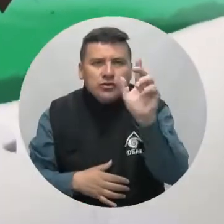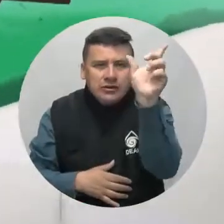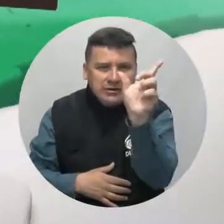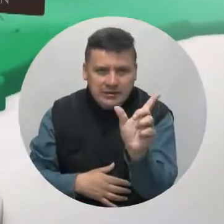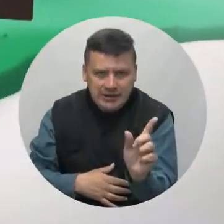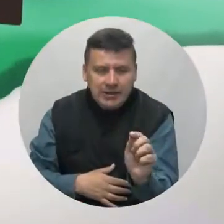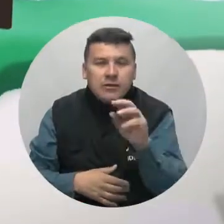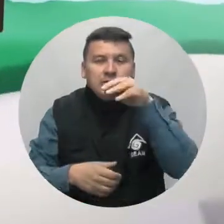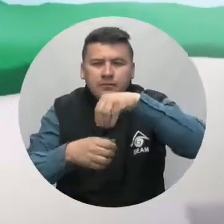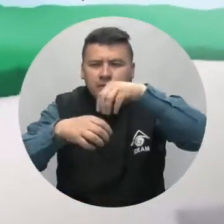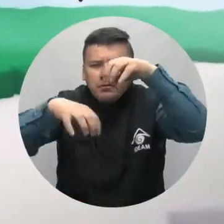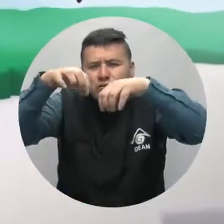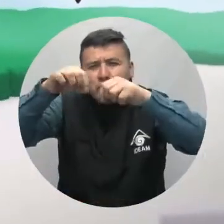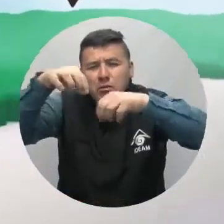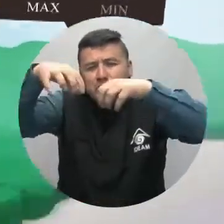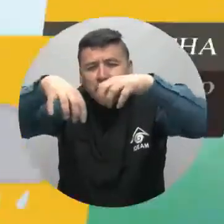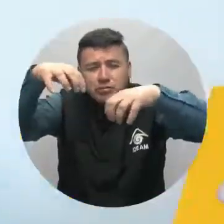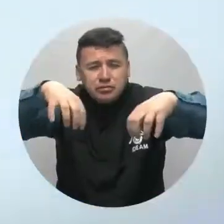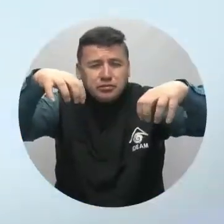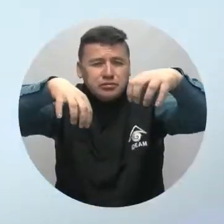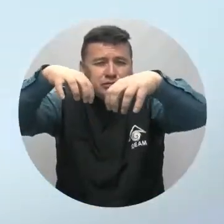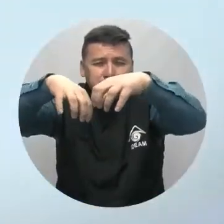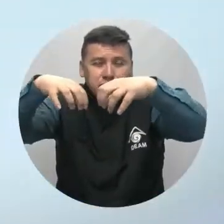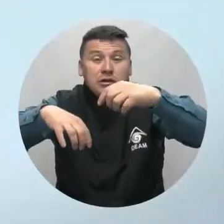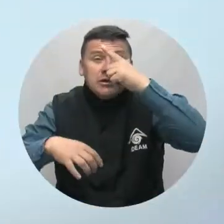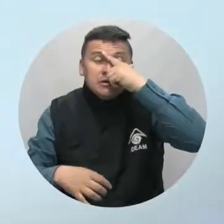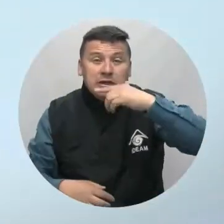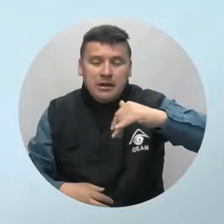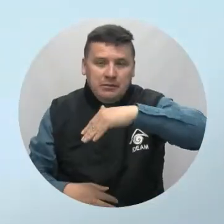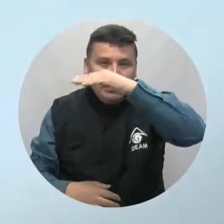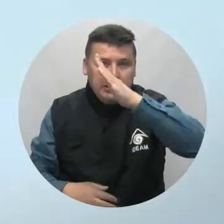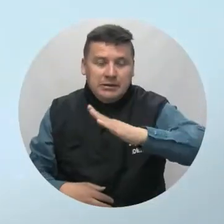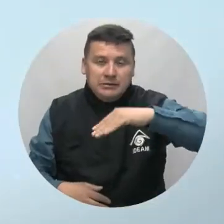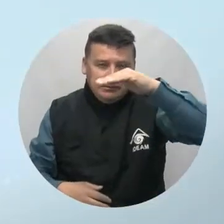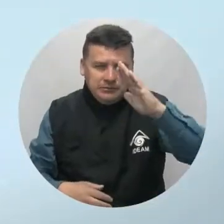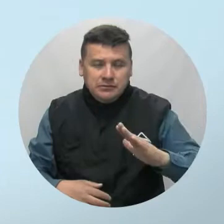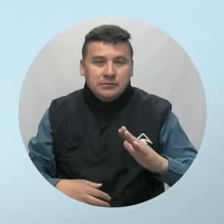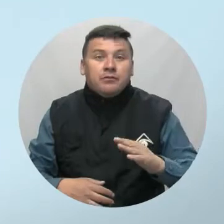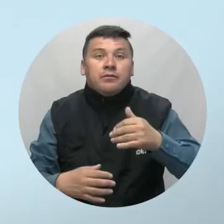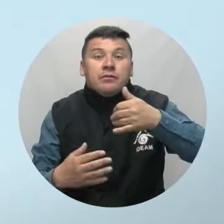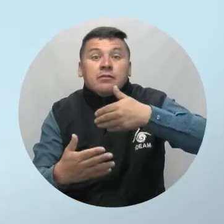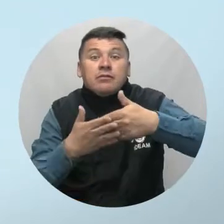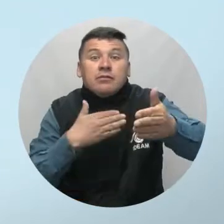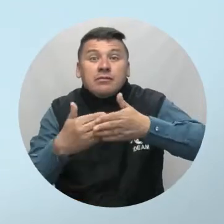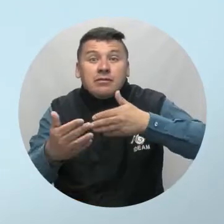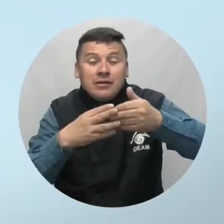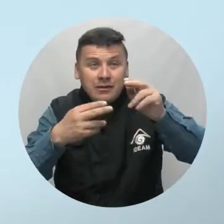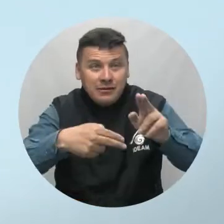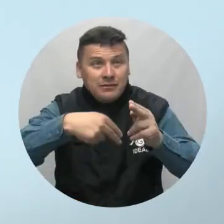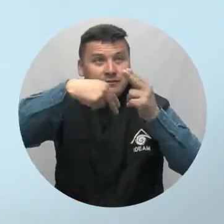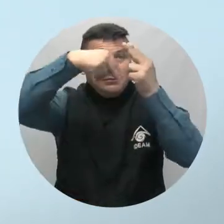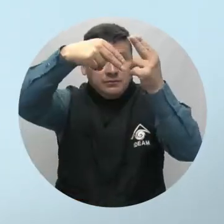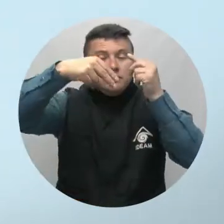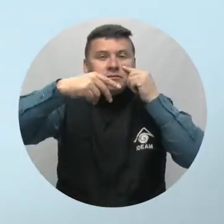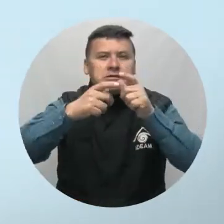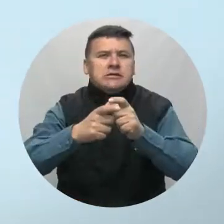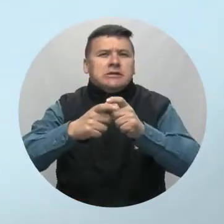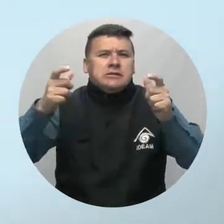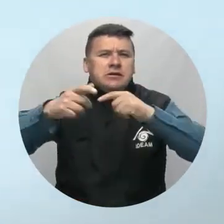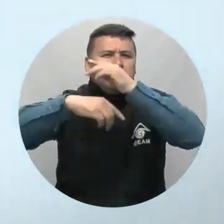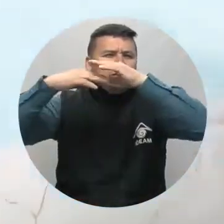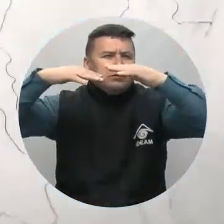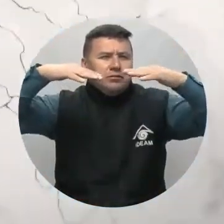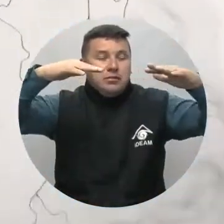Cesar, acompañadas de lluvias de menor intensidad hacia la Sierra Nevada de Santa Marta. Para el archipiélago de San Andrés se verá entre parcial y